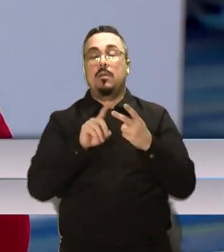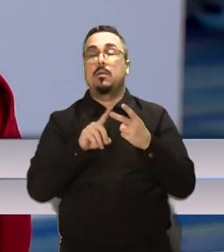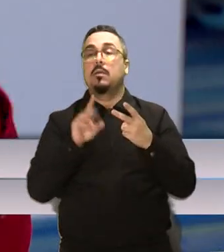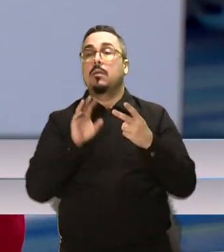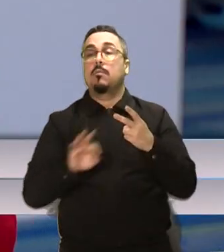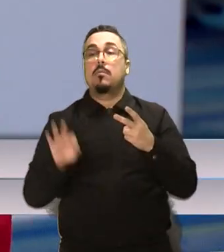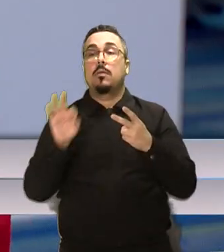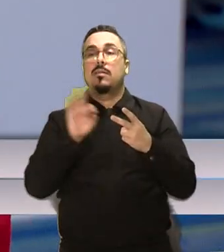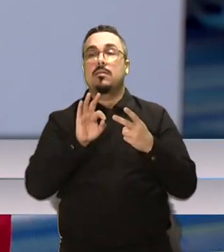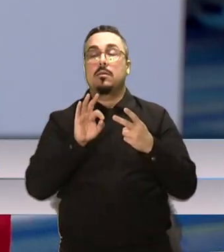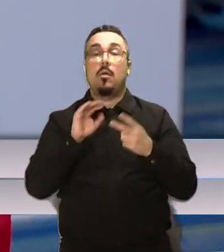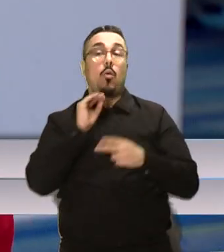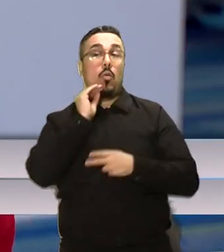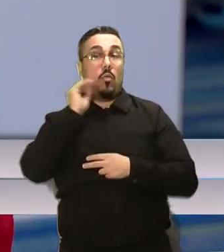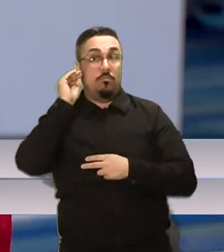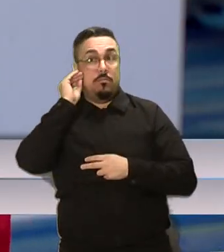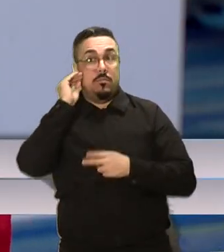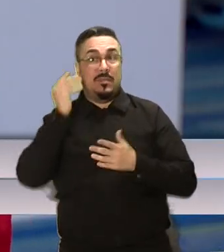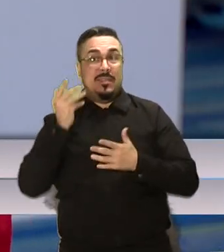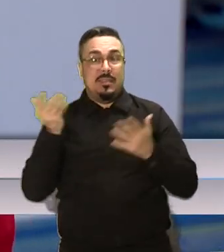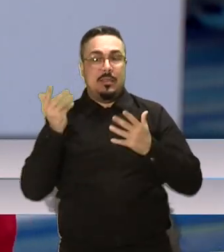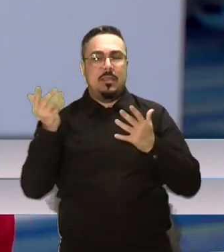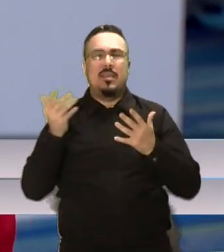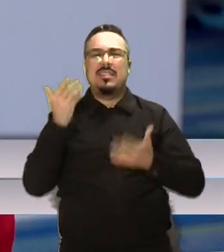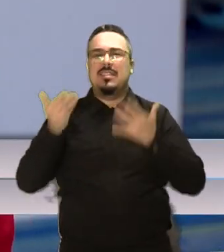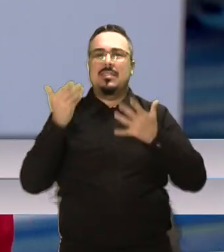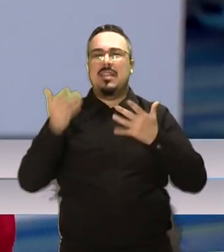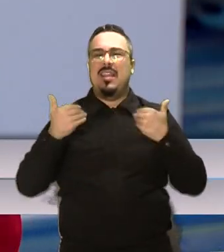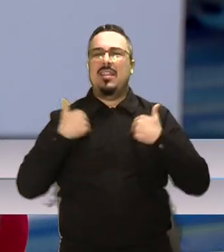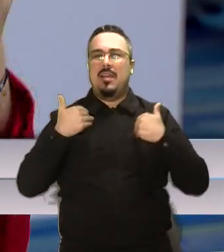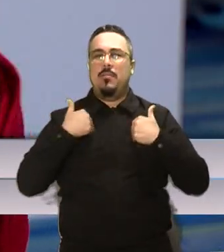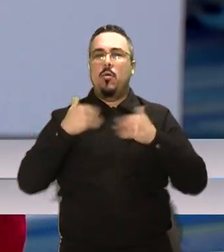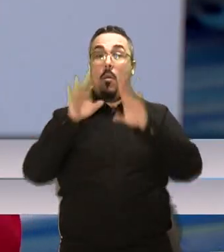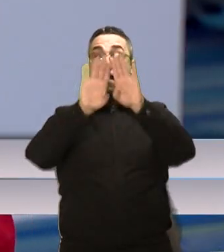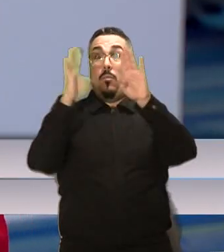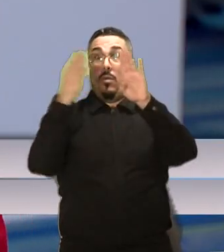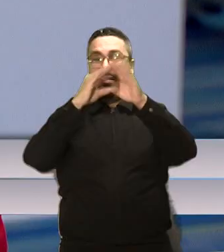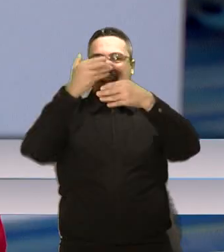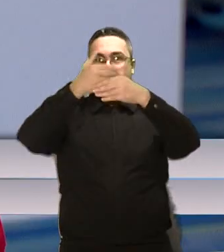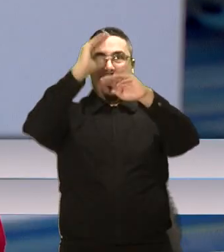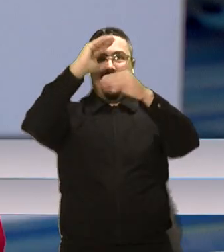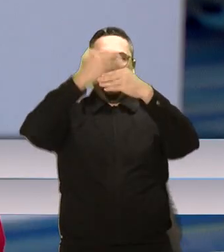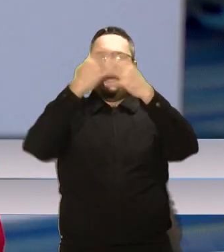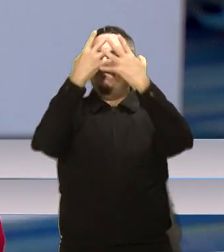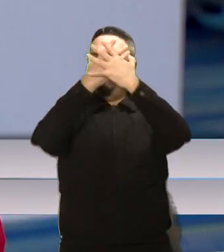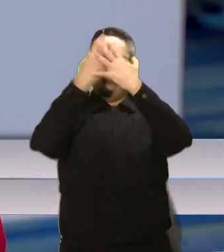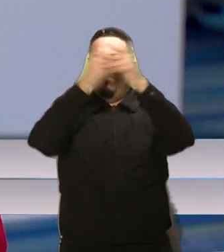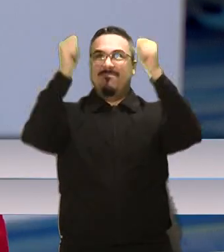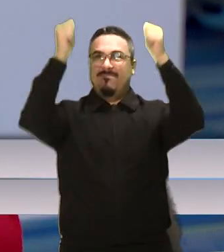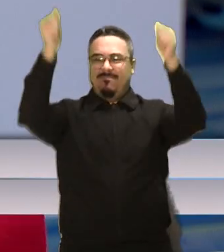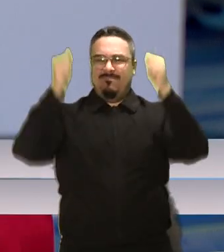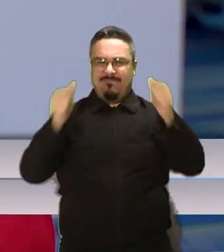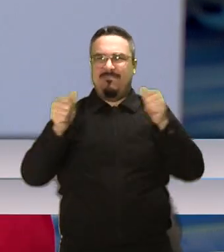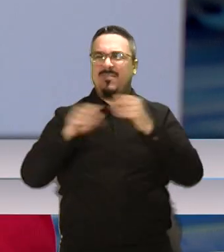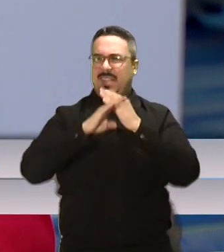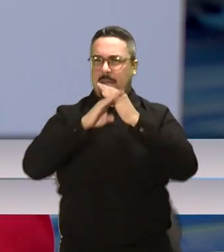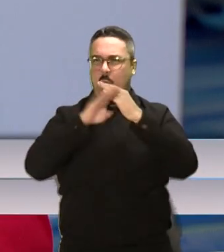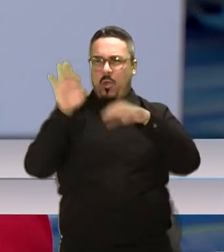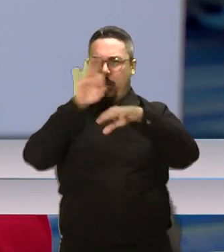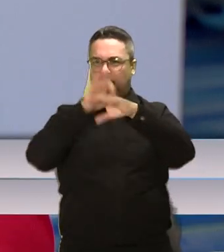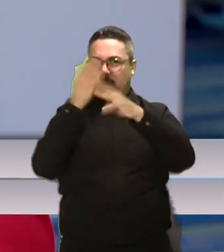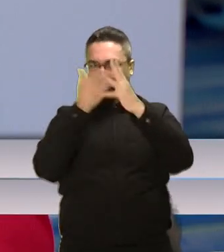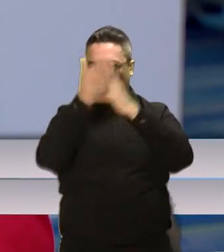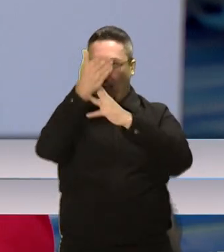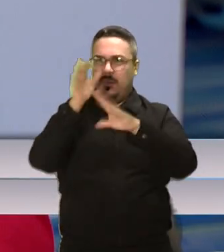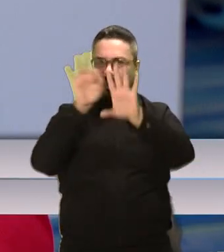tener lo que llamamos la tela metálica o los famosos screens para evitar que los mosquitos entren al hogar. Así que yo creo que es